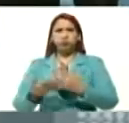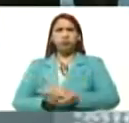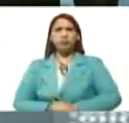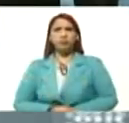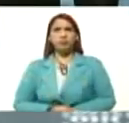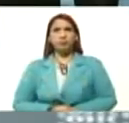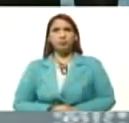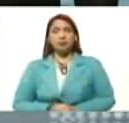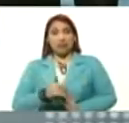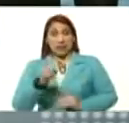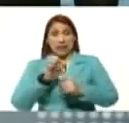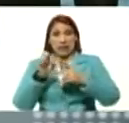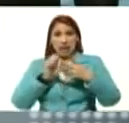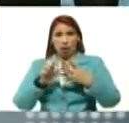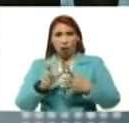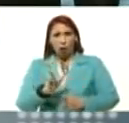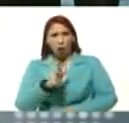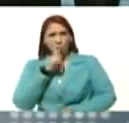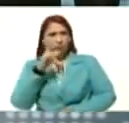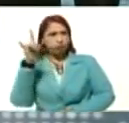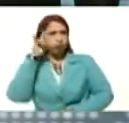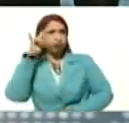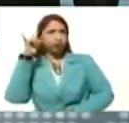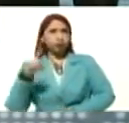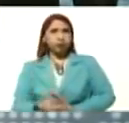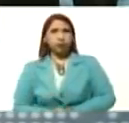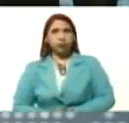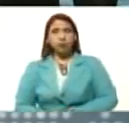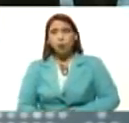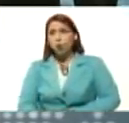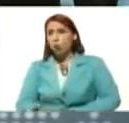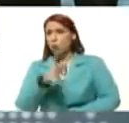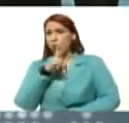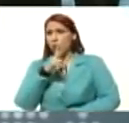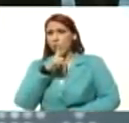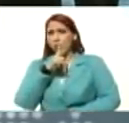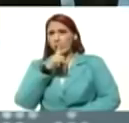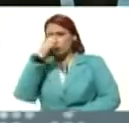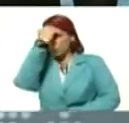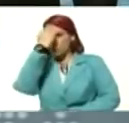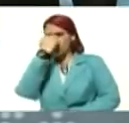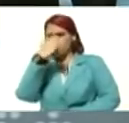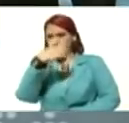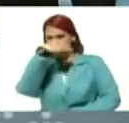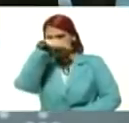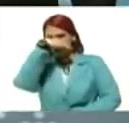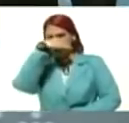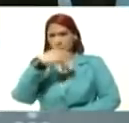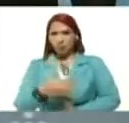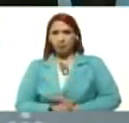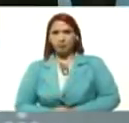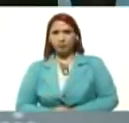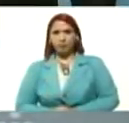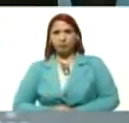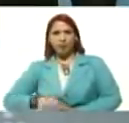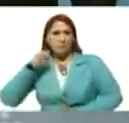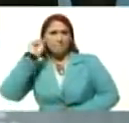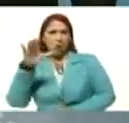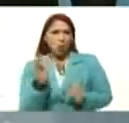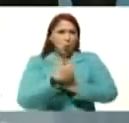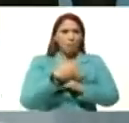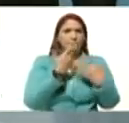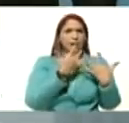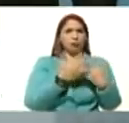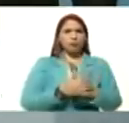es una estrategia, maquiavélica, perversa, muy criminal, tira la piedra, y esconde la